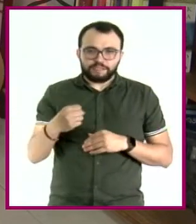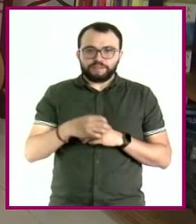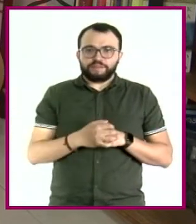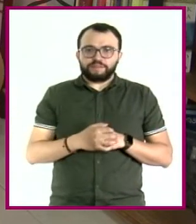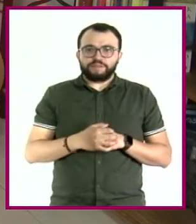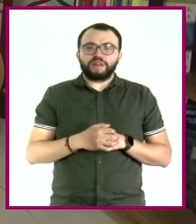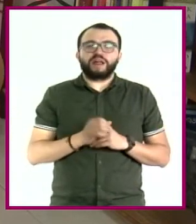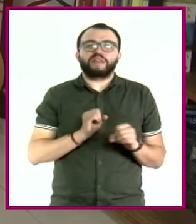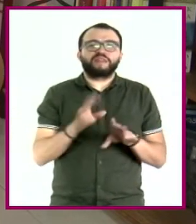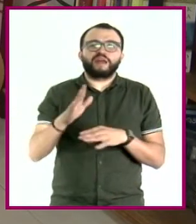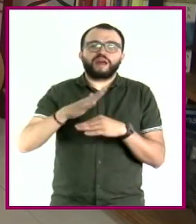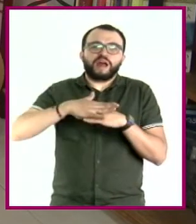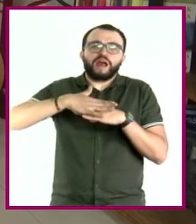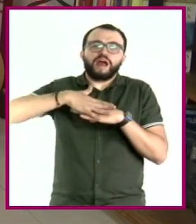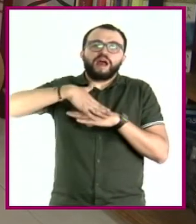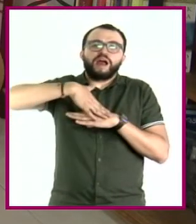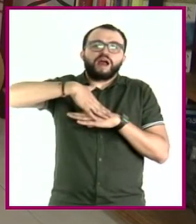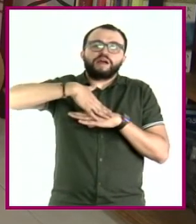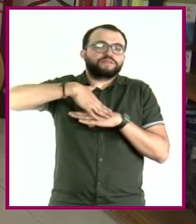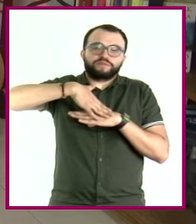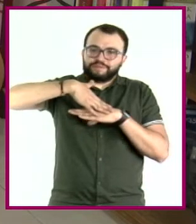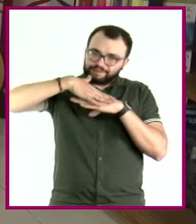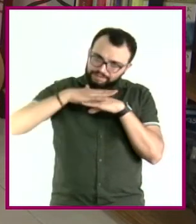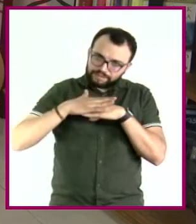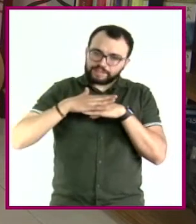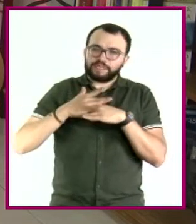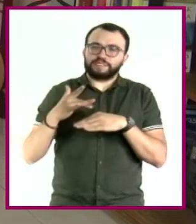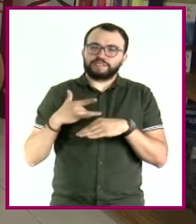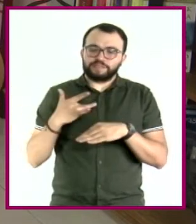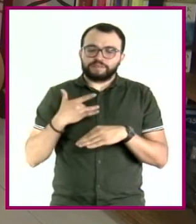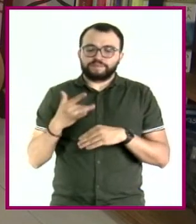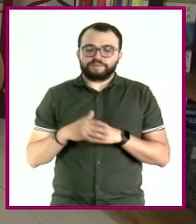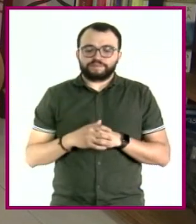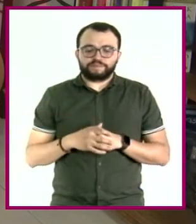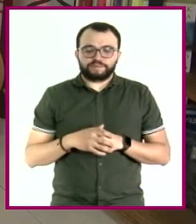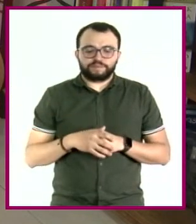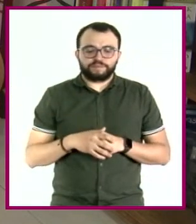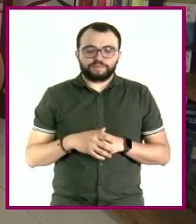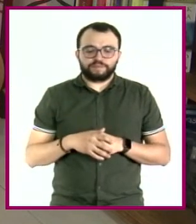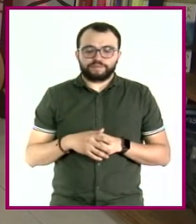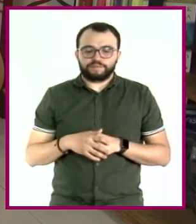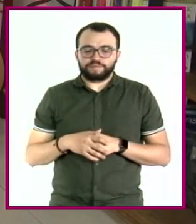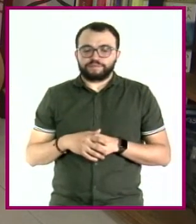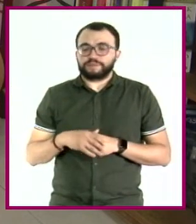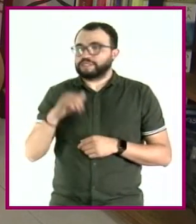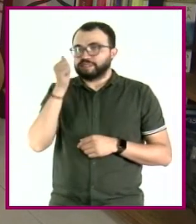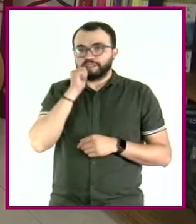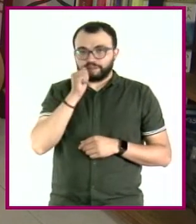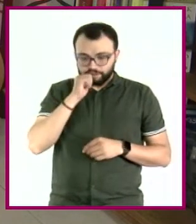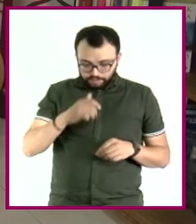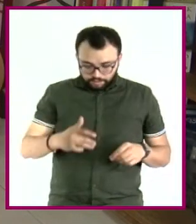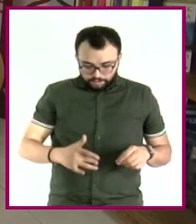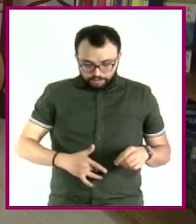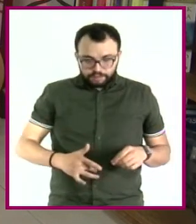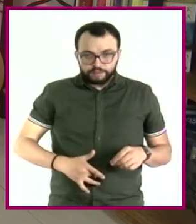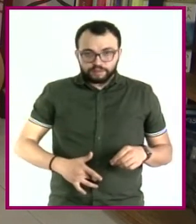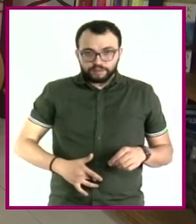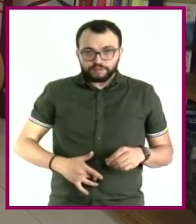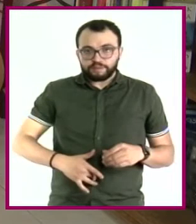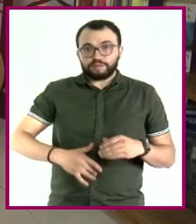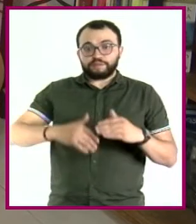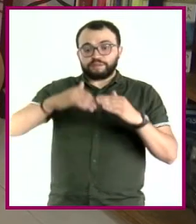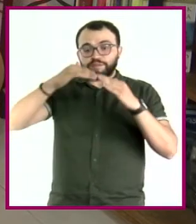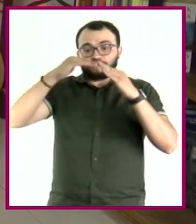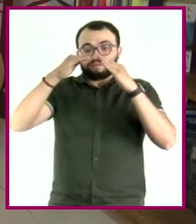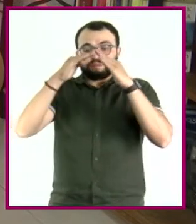queden los talones arriba a propósito. Todo el tiempo vas a llevar el ombligo a la columna y eventualmente los